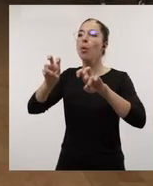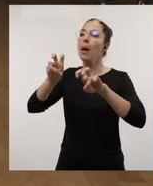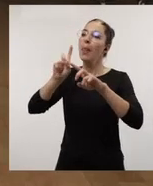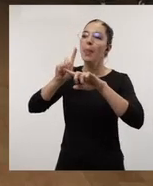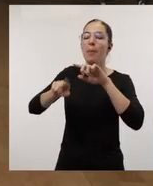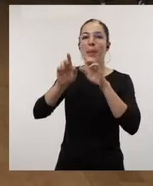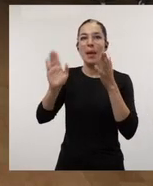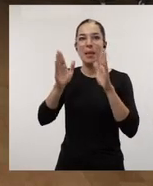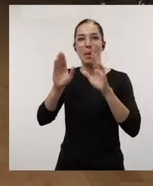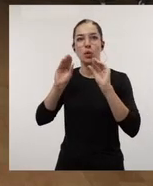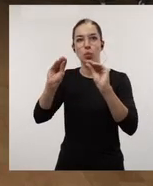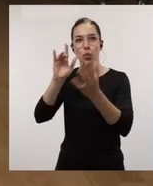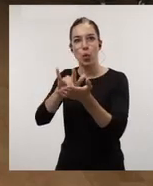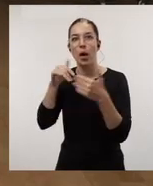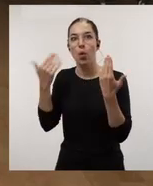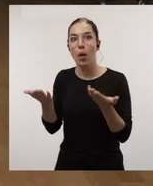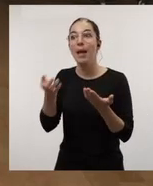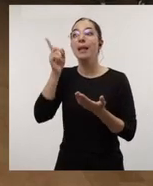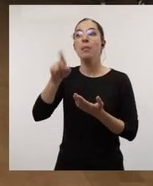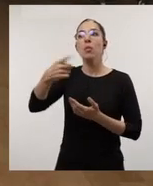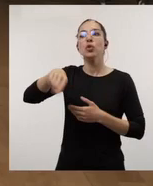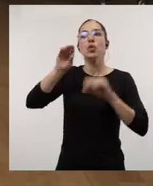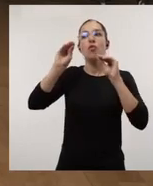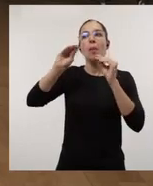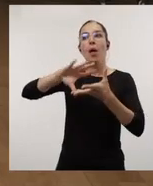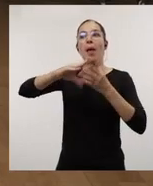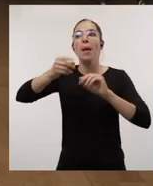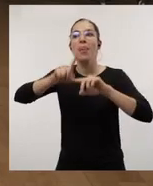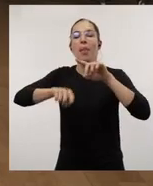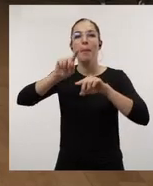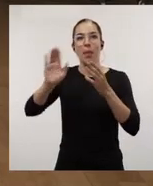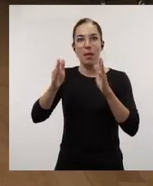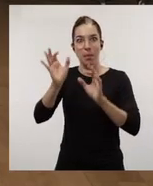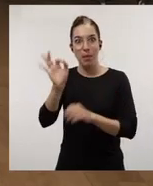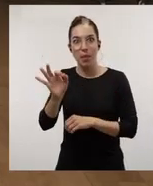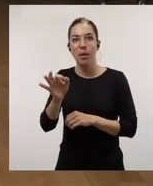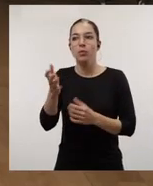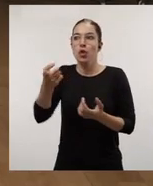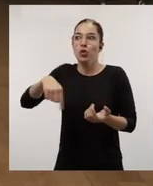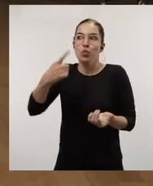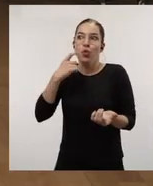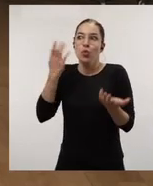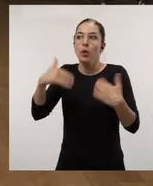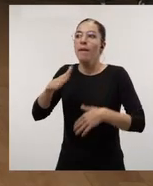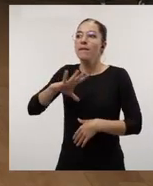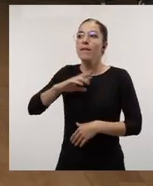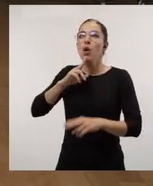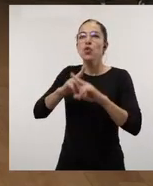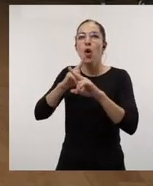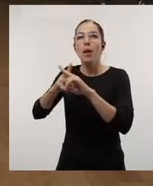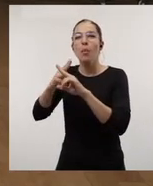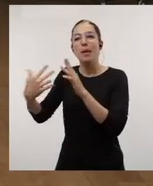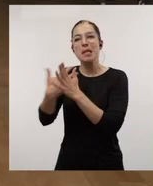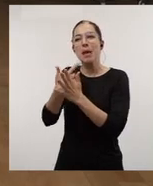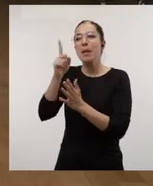también vosotros lo que hacéis es adecuar la formación a esas etapas, ¿verdad? Para los que no estamos muy familiarizados, cuéntanos esa nomenclatura y esa formación